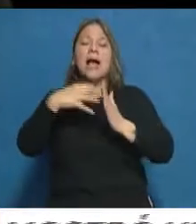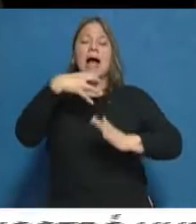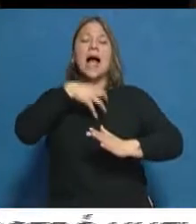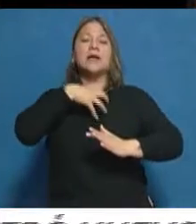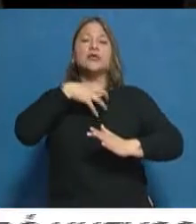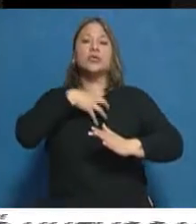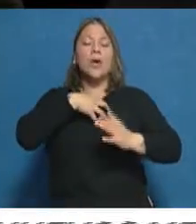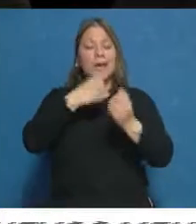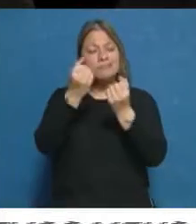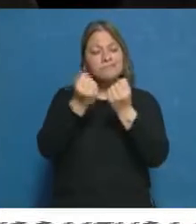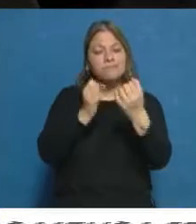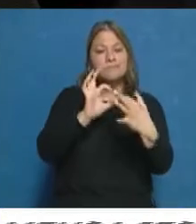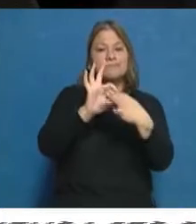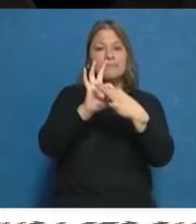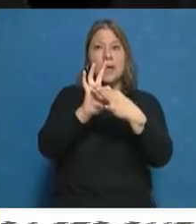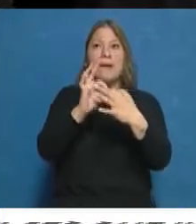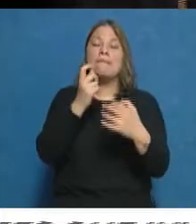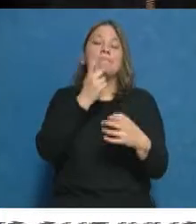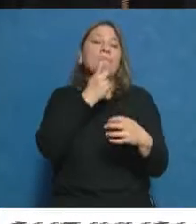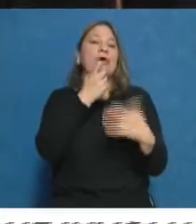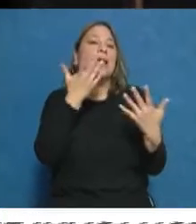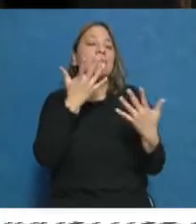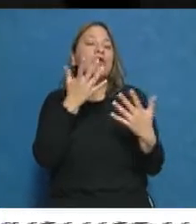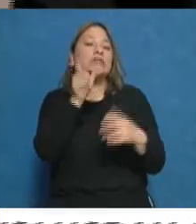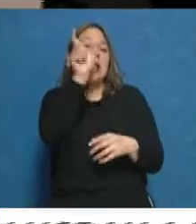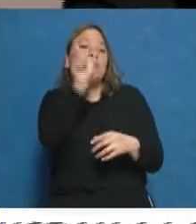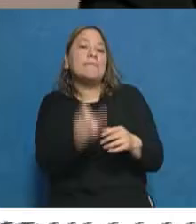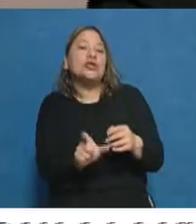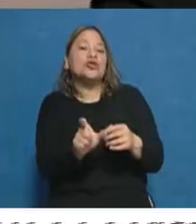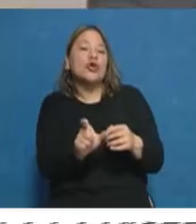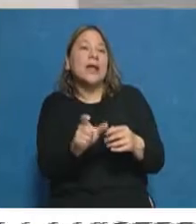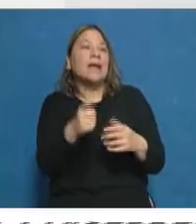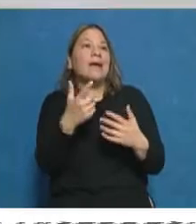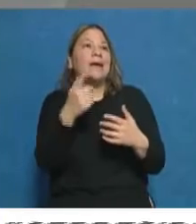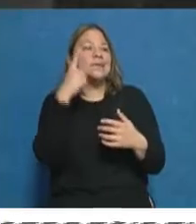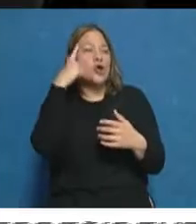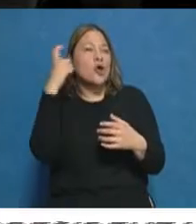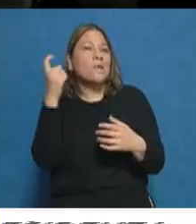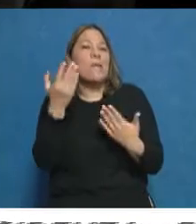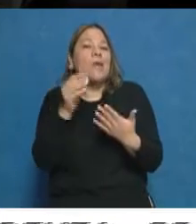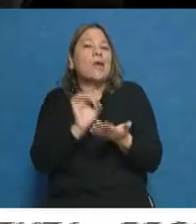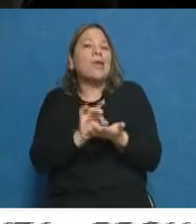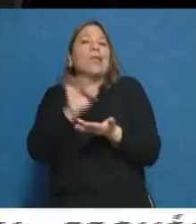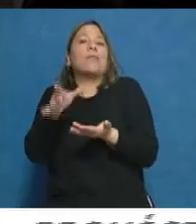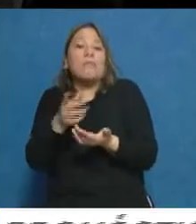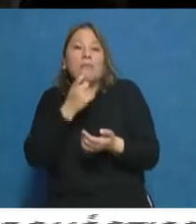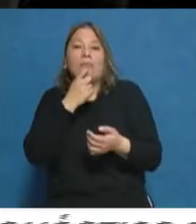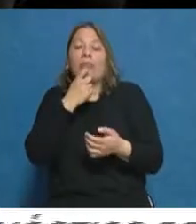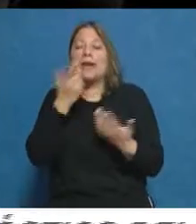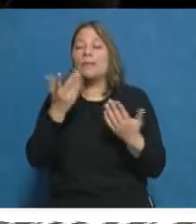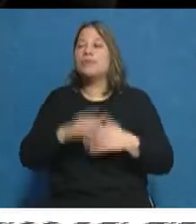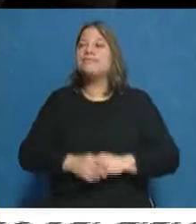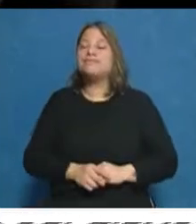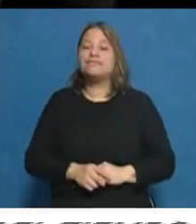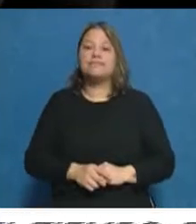hacen a la conducción. ¿Qué cosas pueden llegar a ser excluyentes en un acto psicológico? Puede ser, por ejemplo, que es una